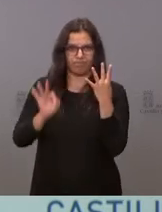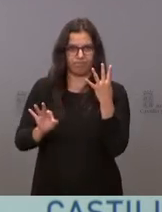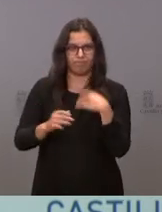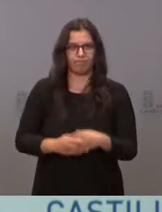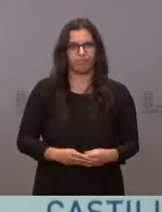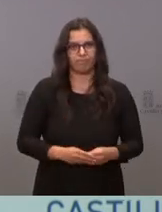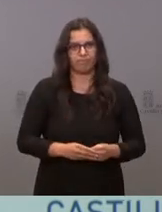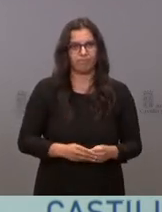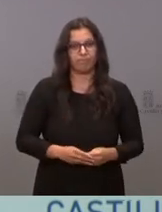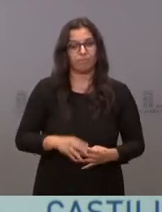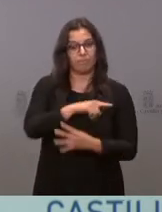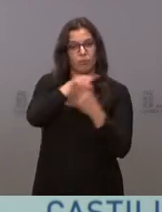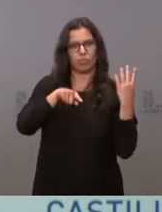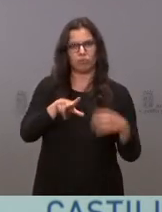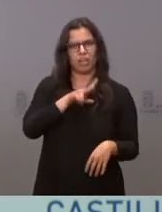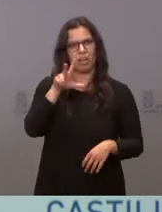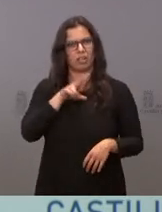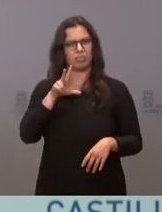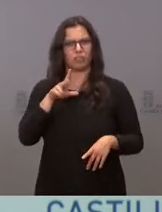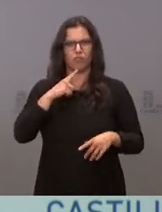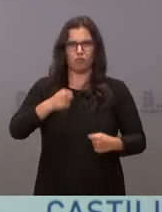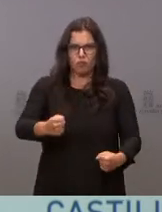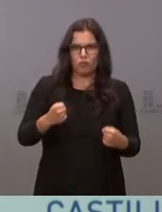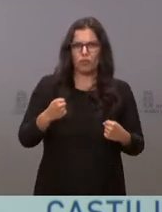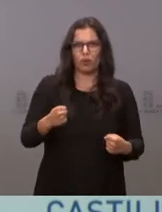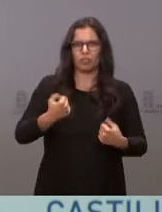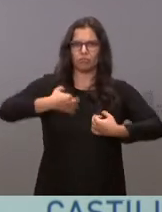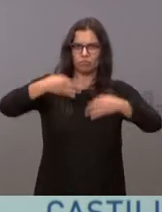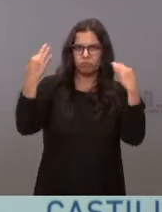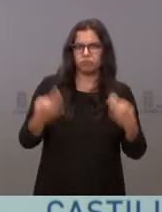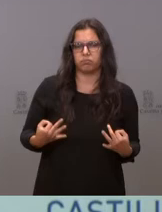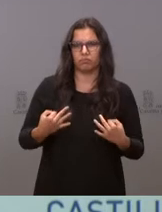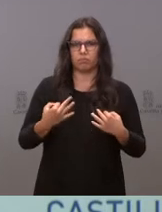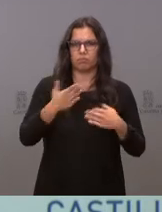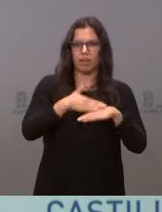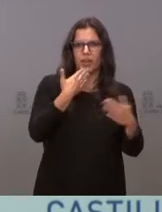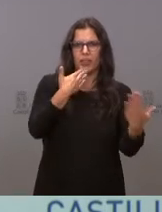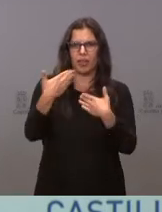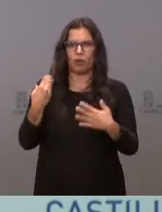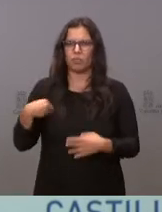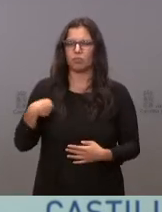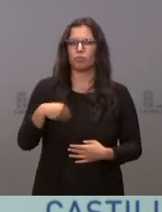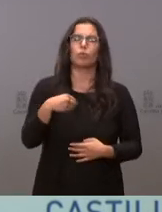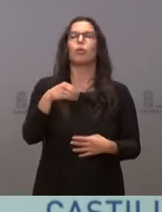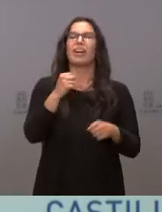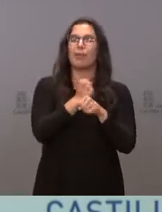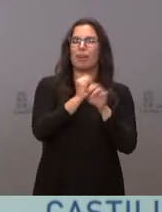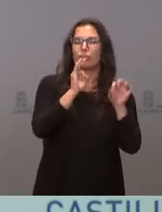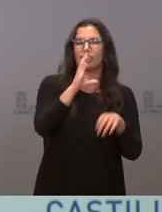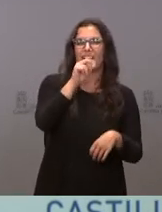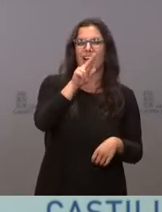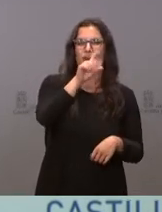La elegancia, la fortaleza, la firmeza en el diálogo de Carlota. La empatía